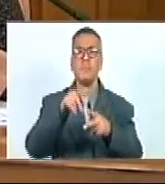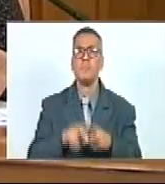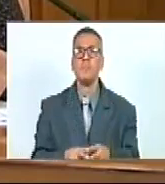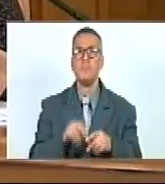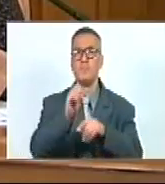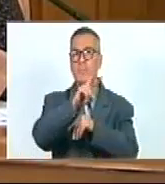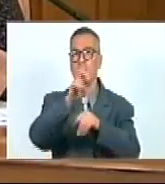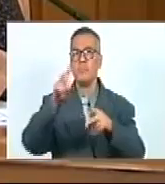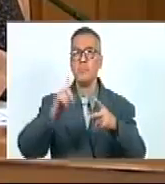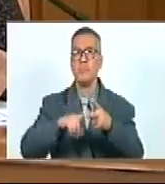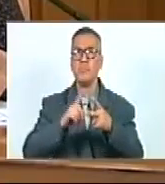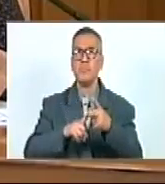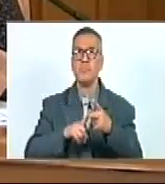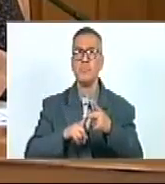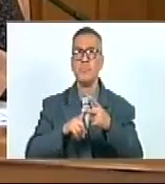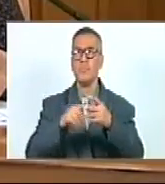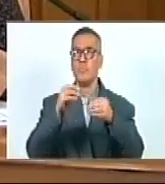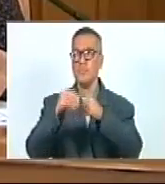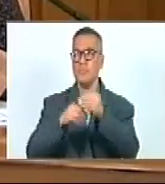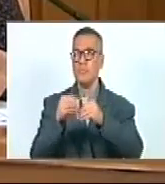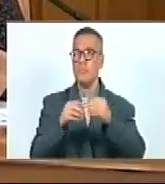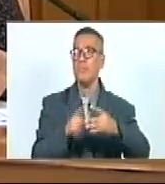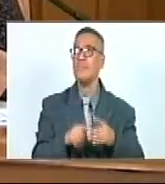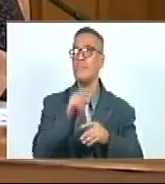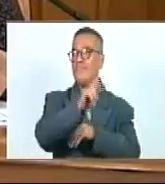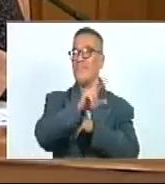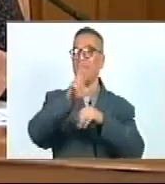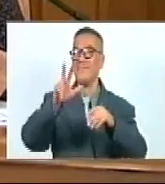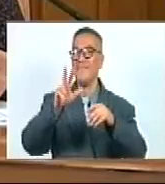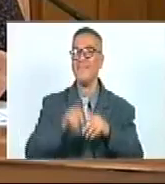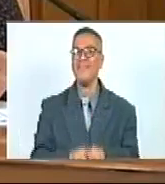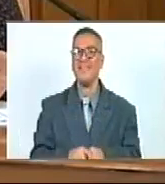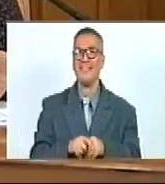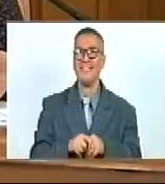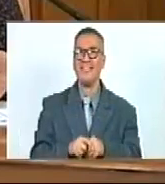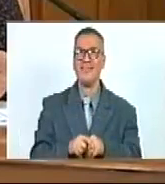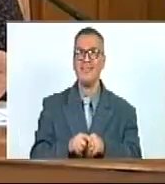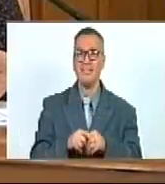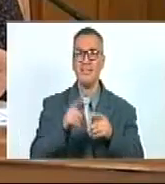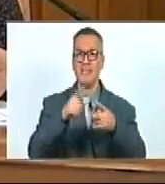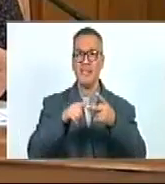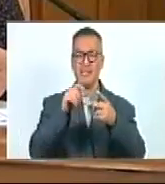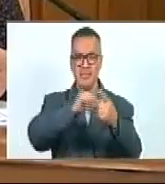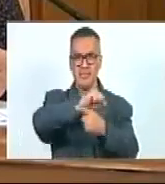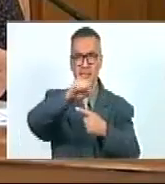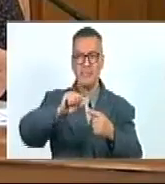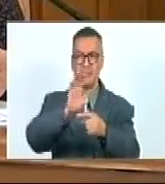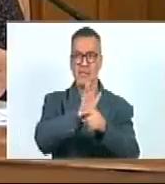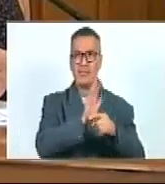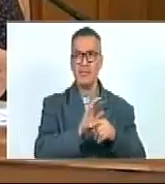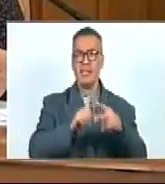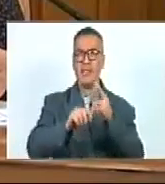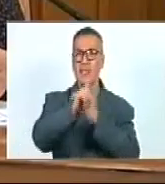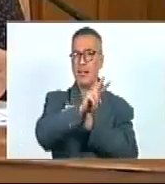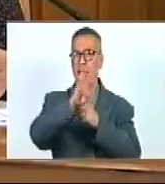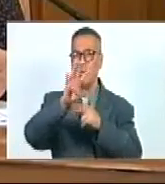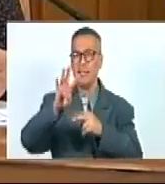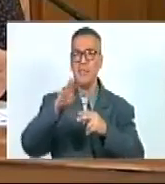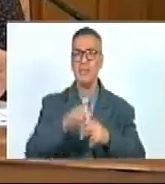22. Sustentabilidad. 23. Defensa y protección ambiental. 24.